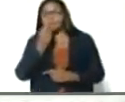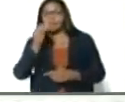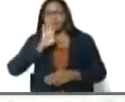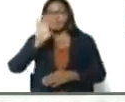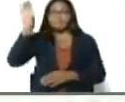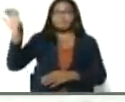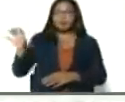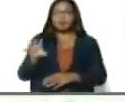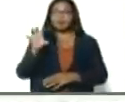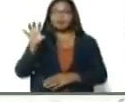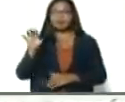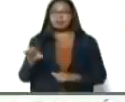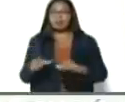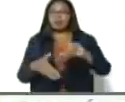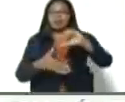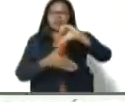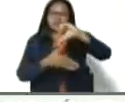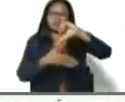los países del sur.